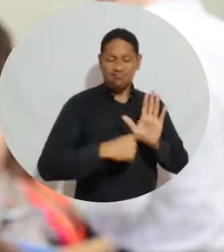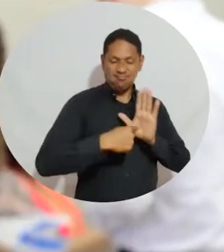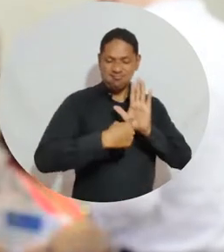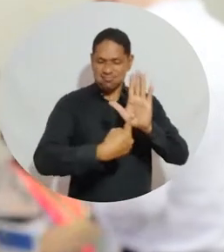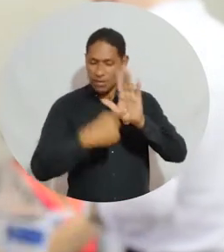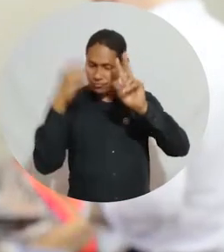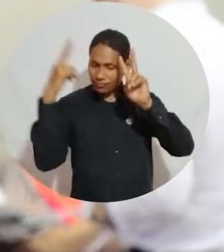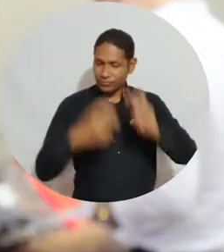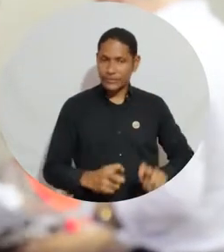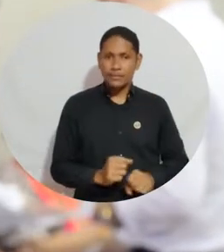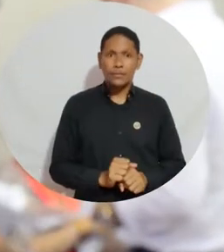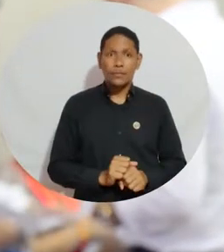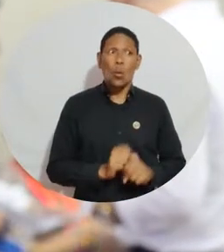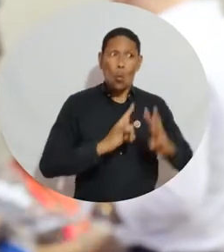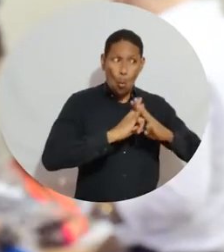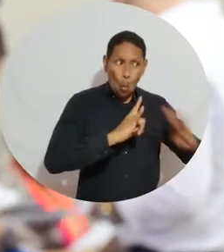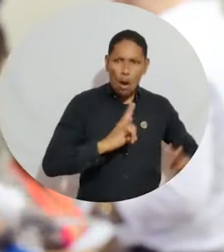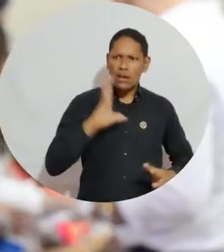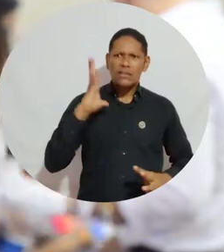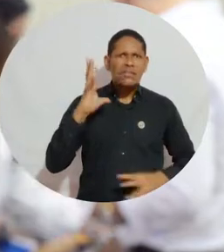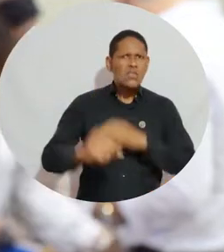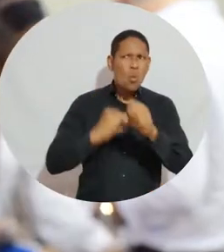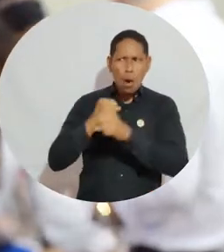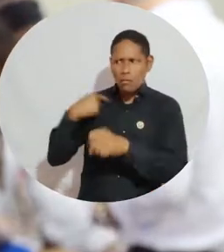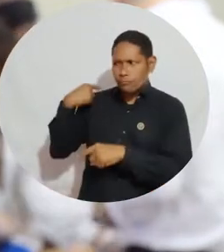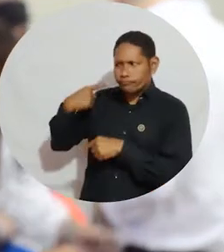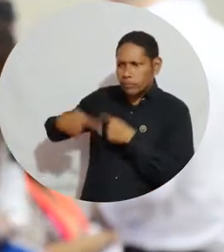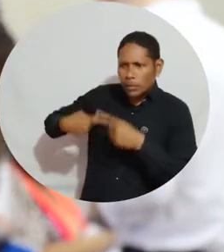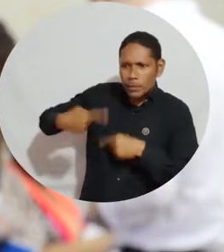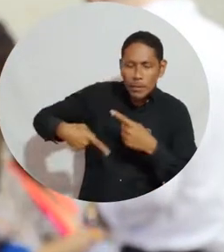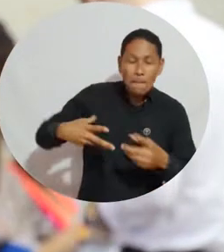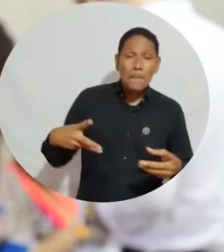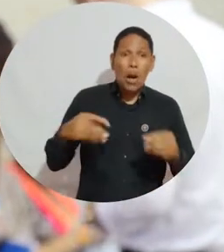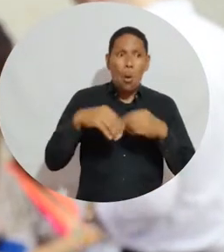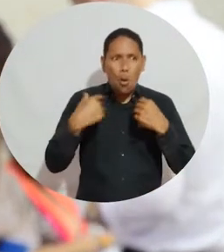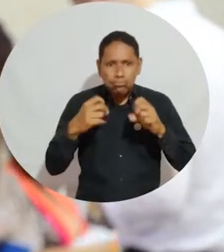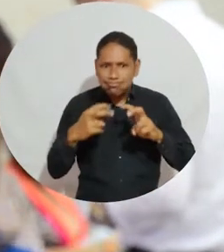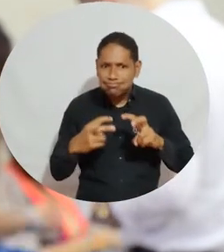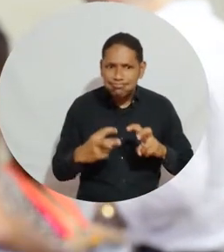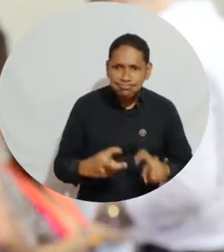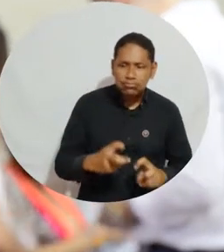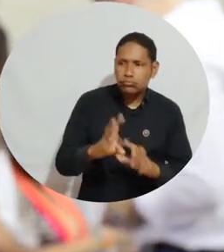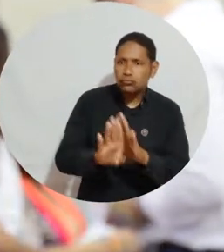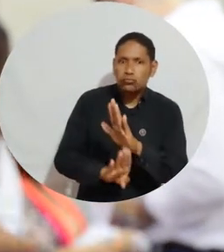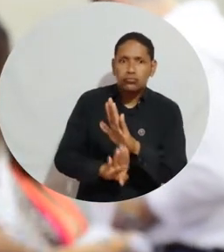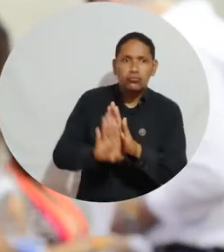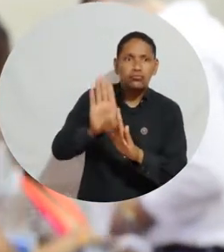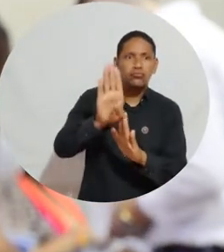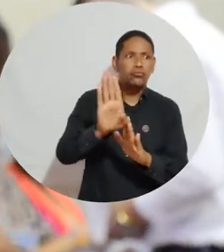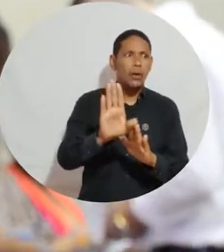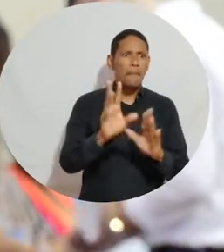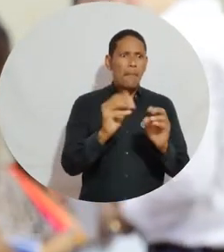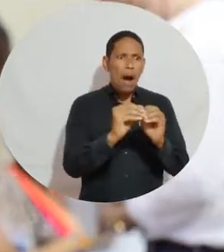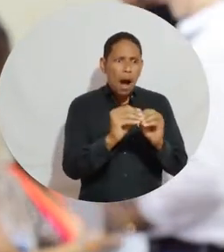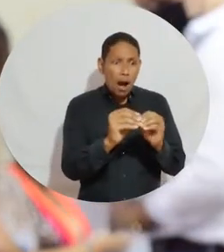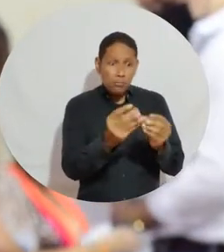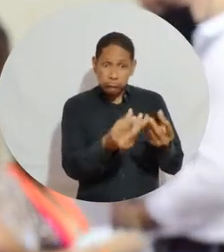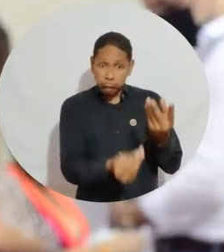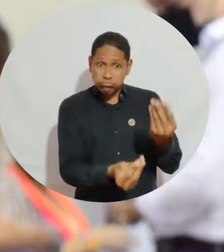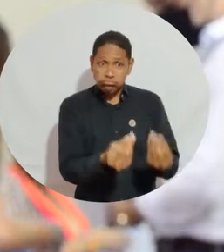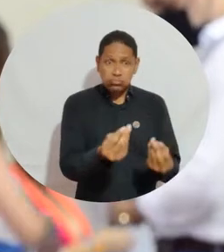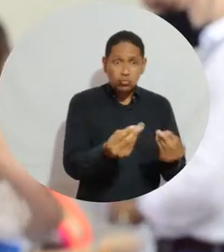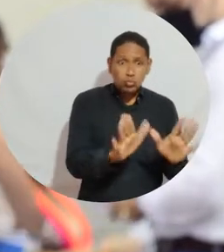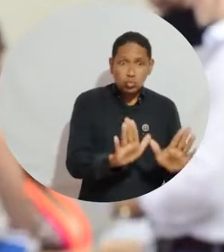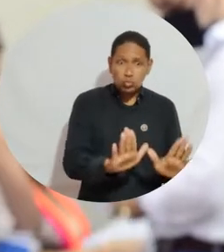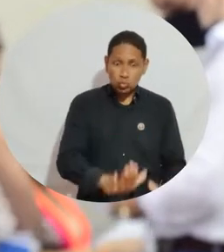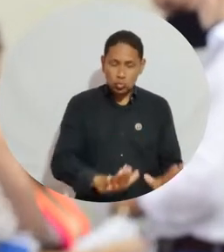Magdalena en los últimos cinco años viene avanzando muy positivamente en todas las mediciones de investigación. Ha mejorado el posicionamiento de